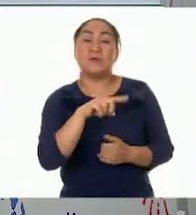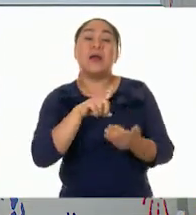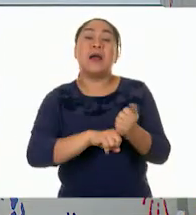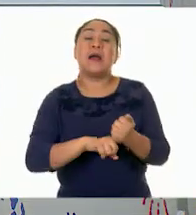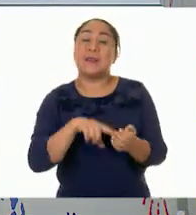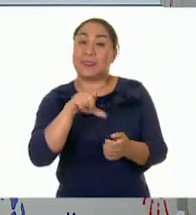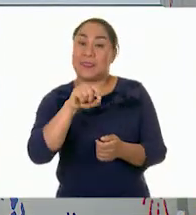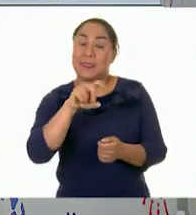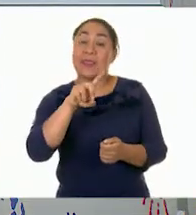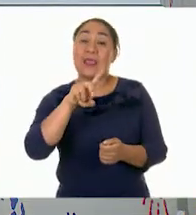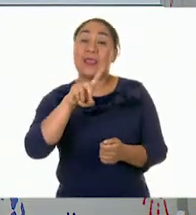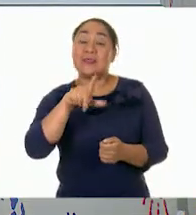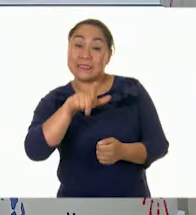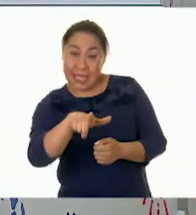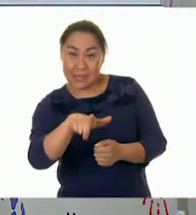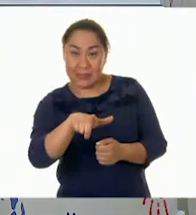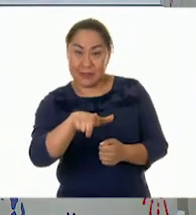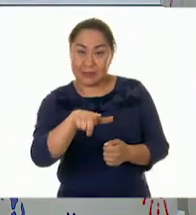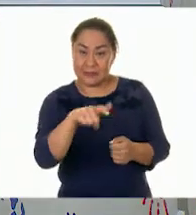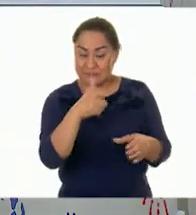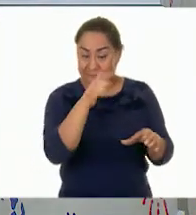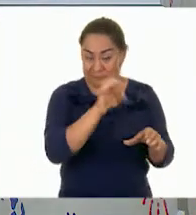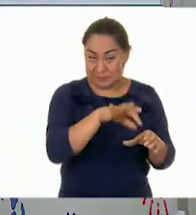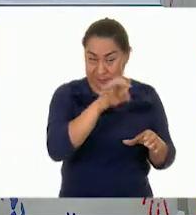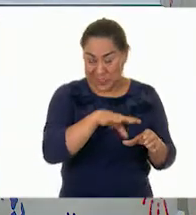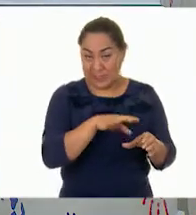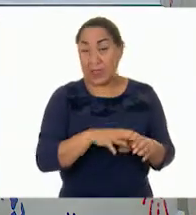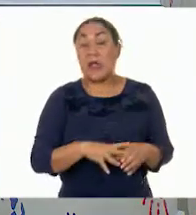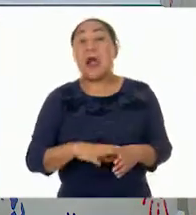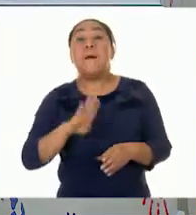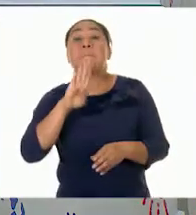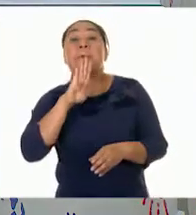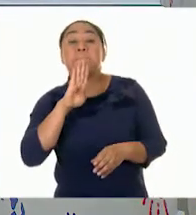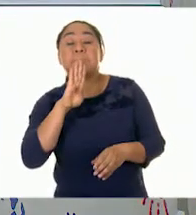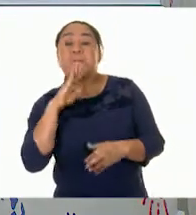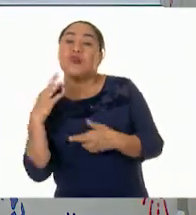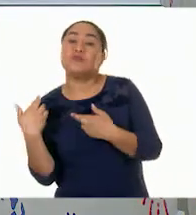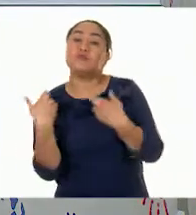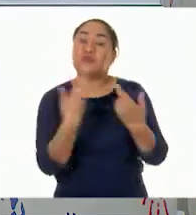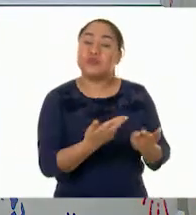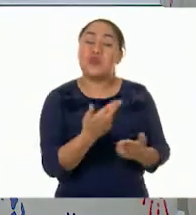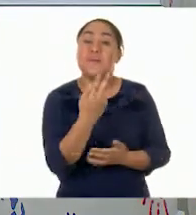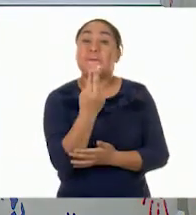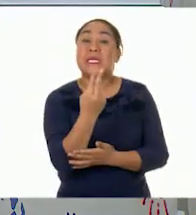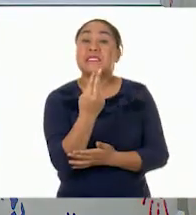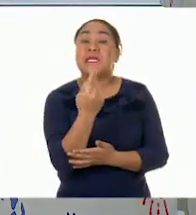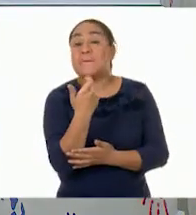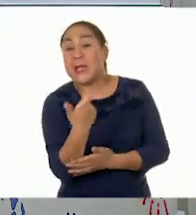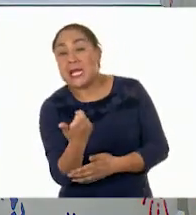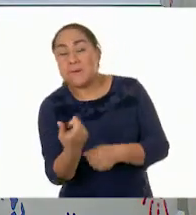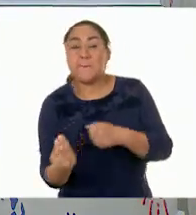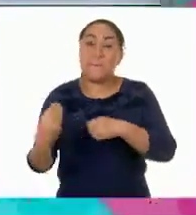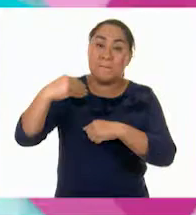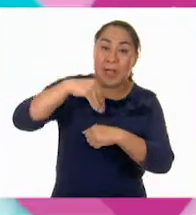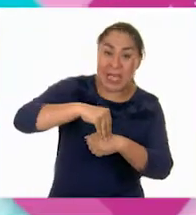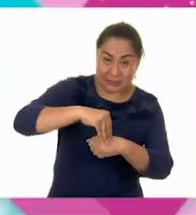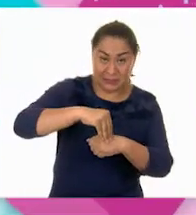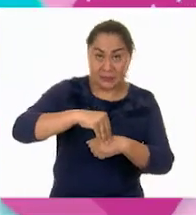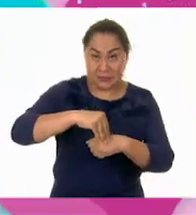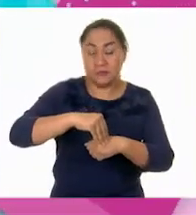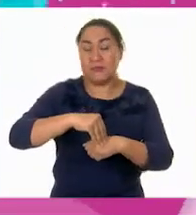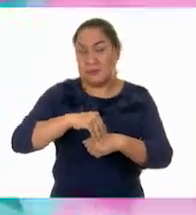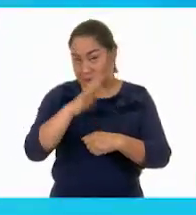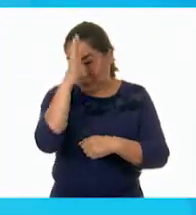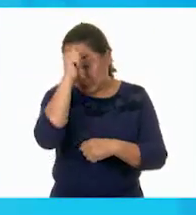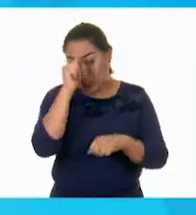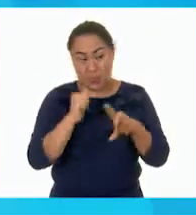pesos. Pero su mamá le dio 25 pesos más. ¡Ah, qué bien! Entonces, él